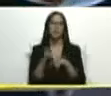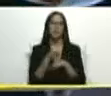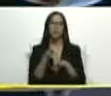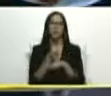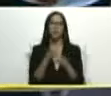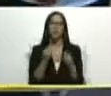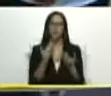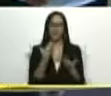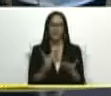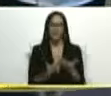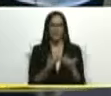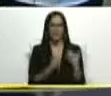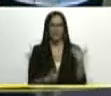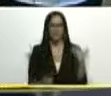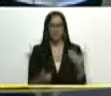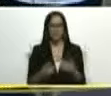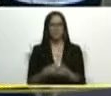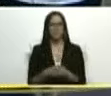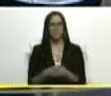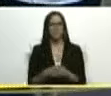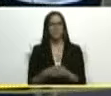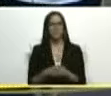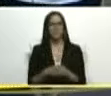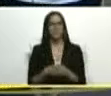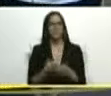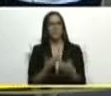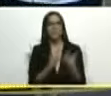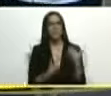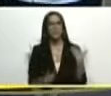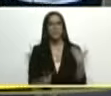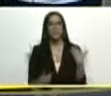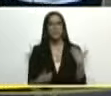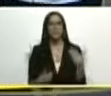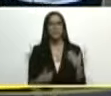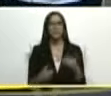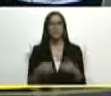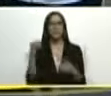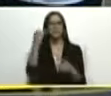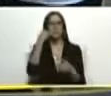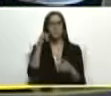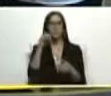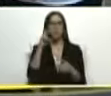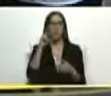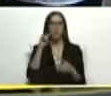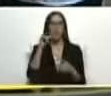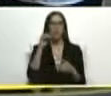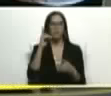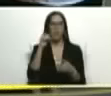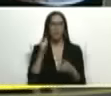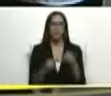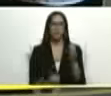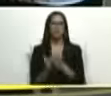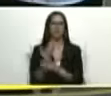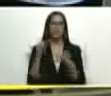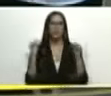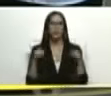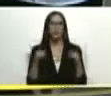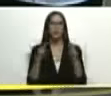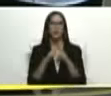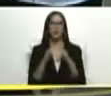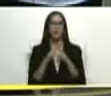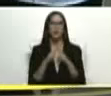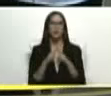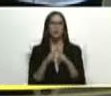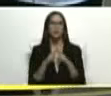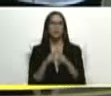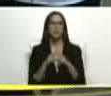muchas gracias presidente así es mi presidente bueno Zoraida es fundadora aquí la conocemos yo la